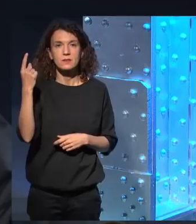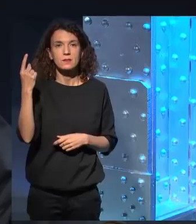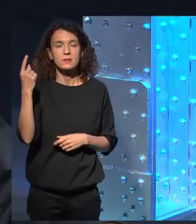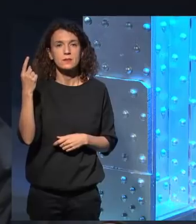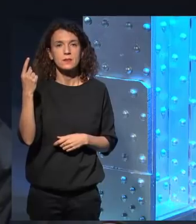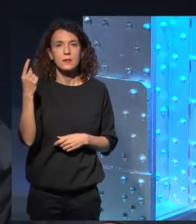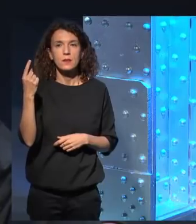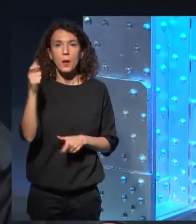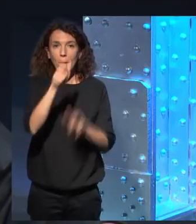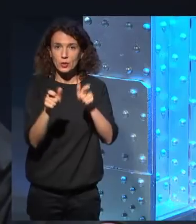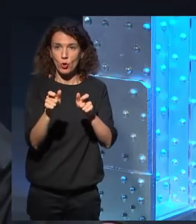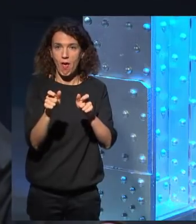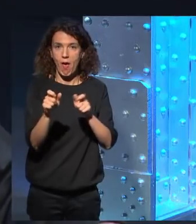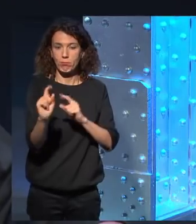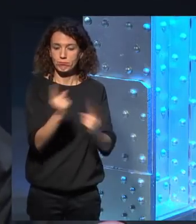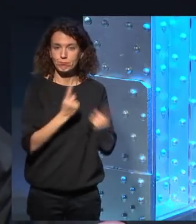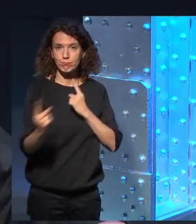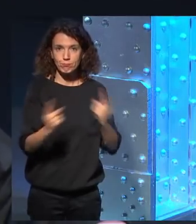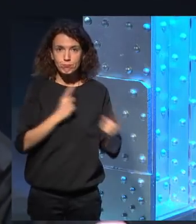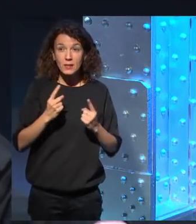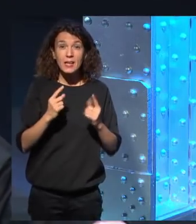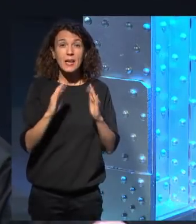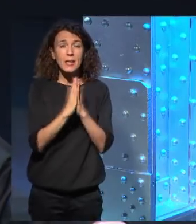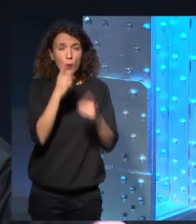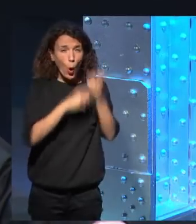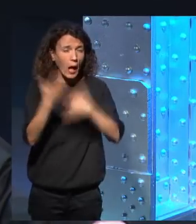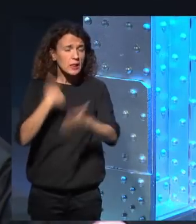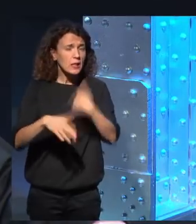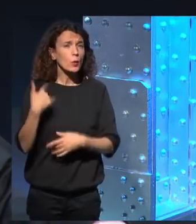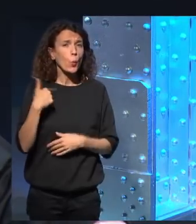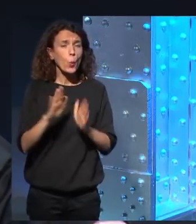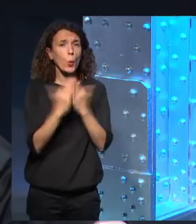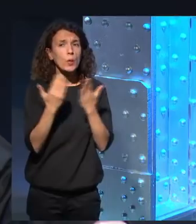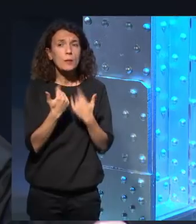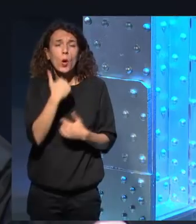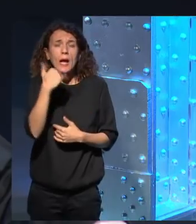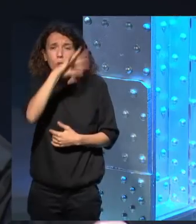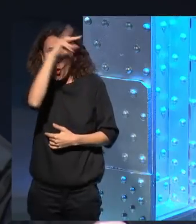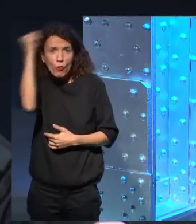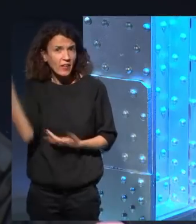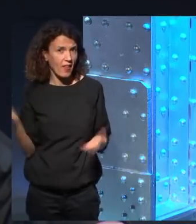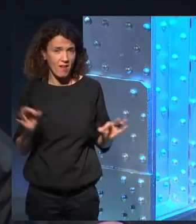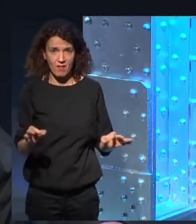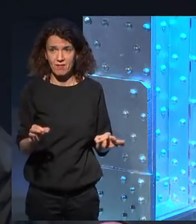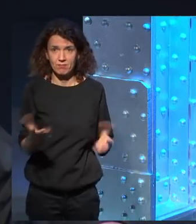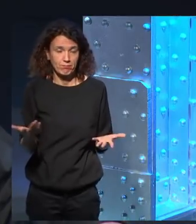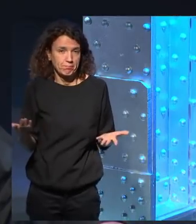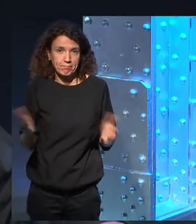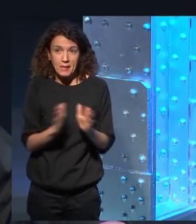se acercaba gente con viejos libros míos, libros que yo casi me había olvidado de